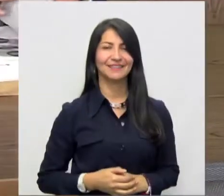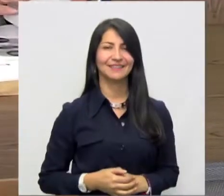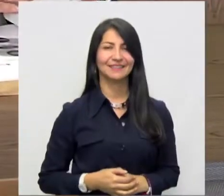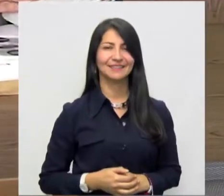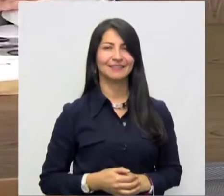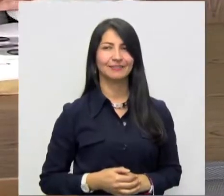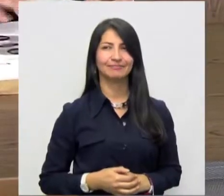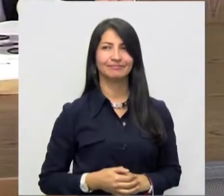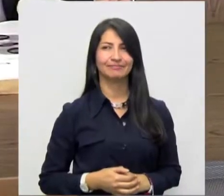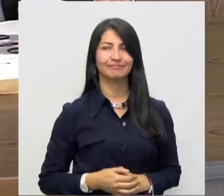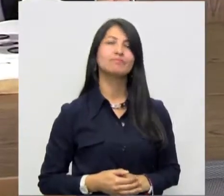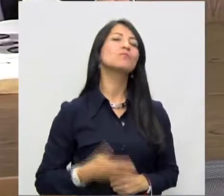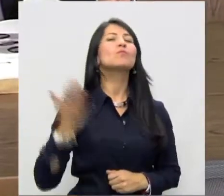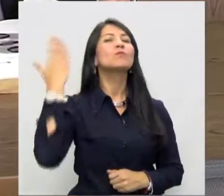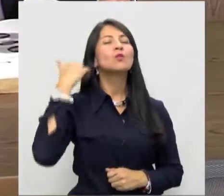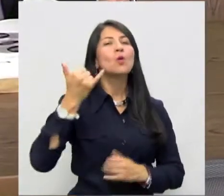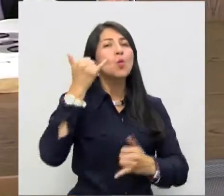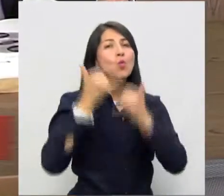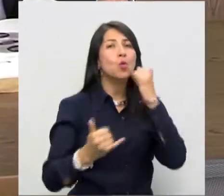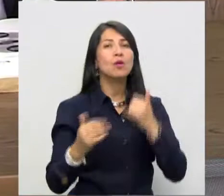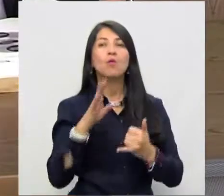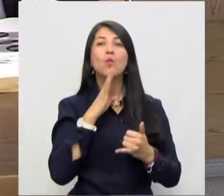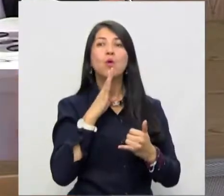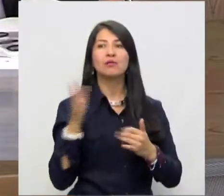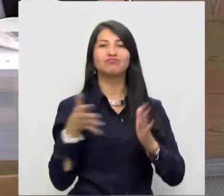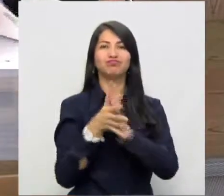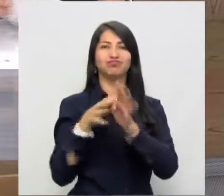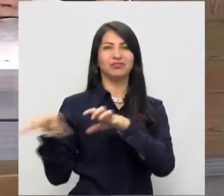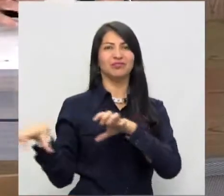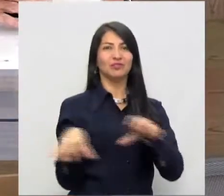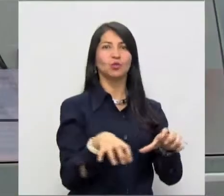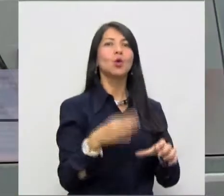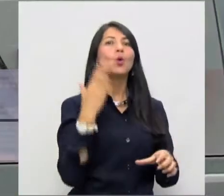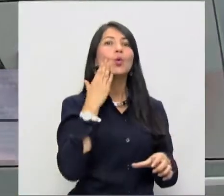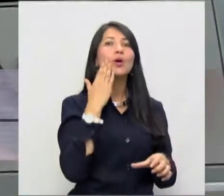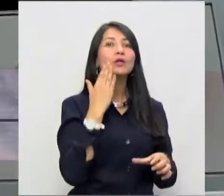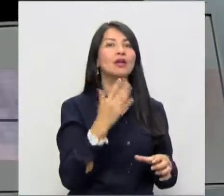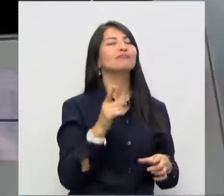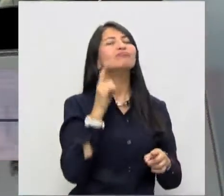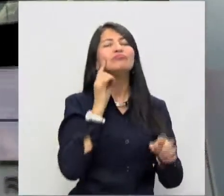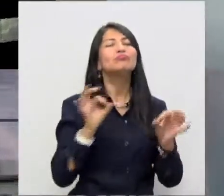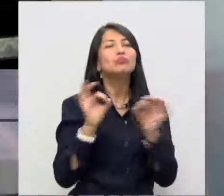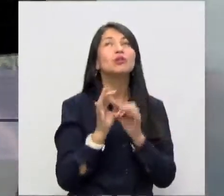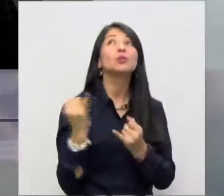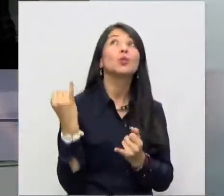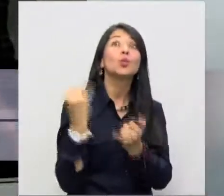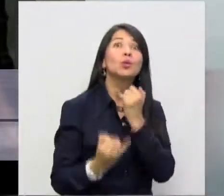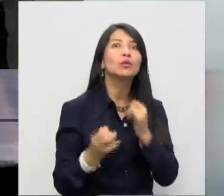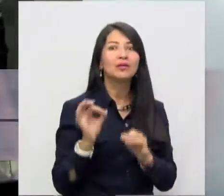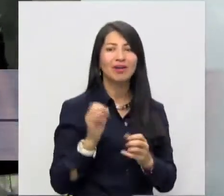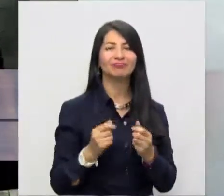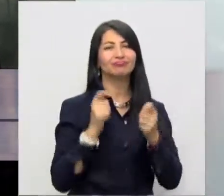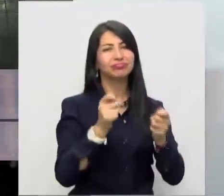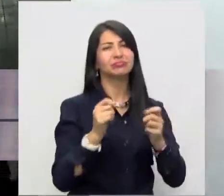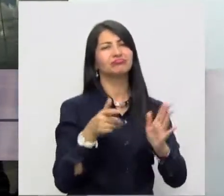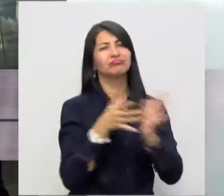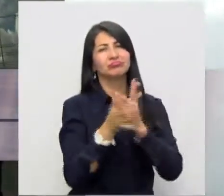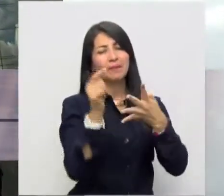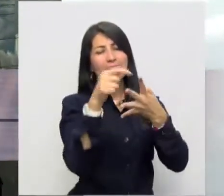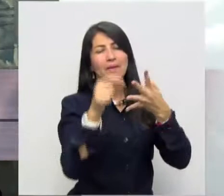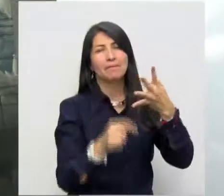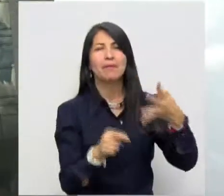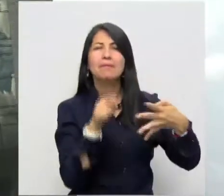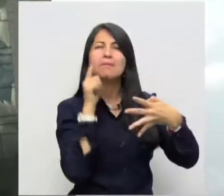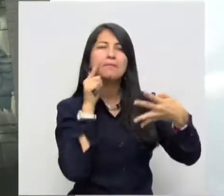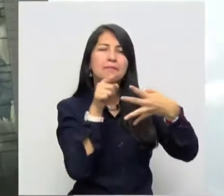La última rendición de cuentas del Contralor Edgardo Maya Villazón hará énfasis en los cuatro puntos con los que logró